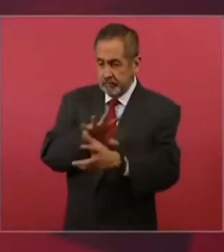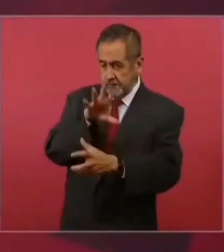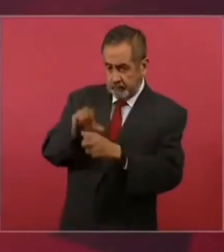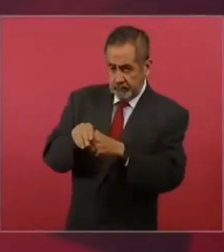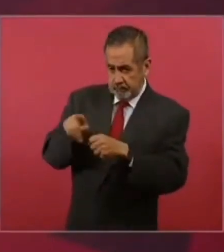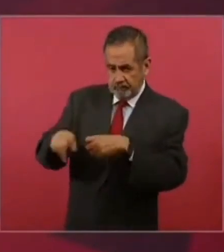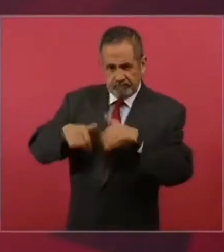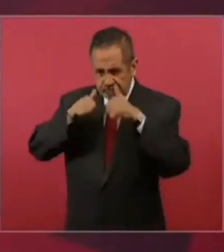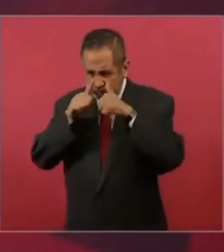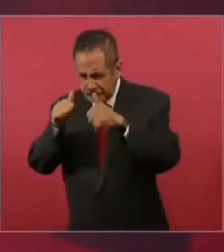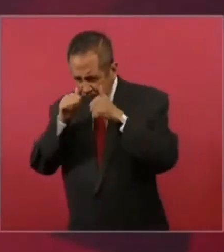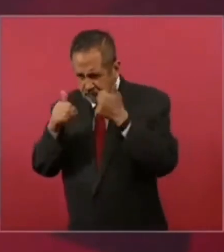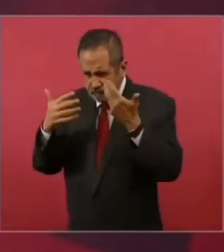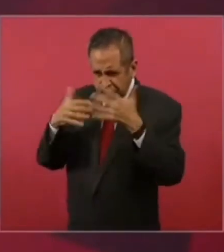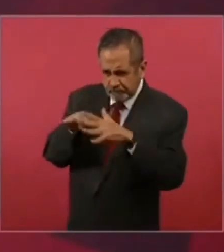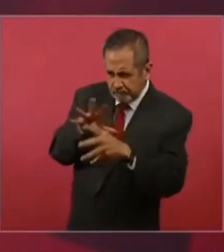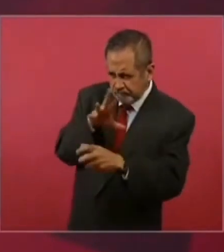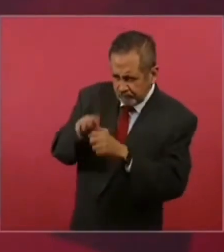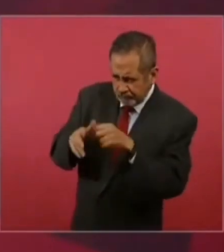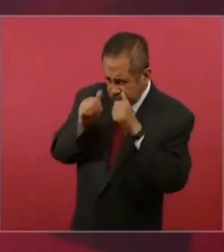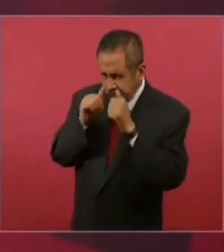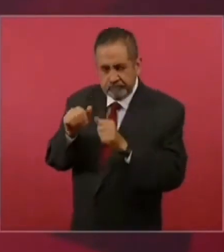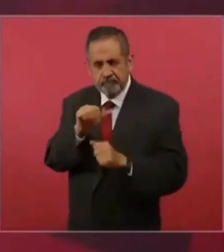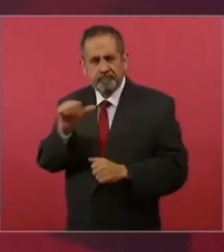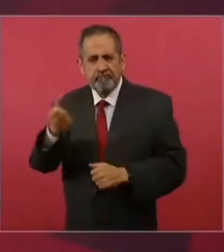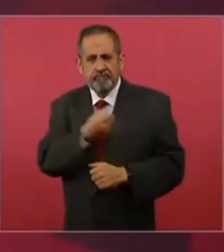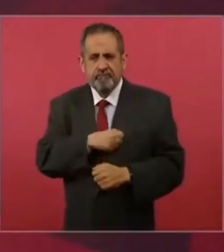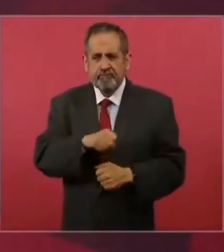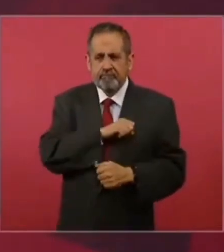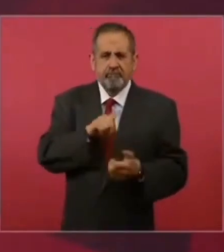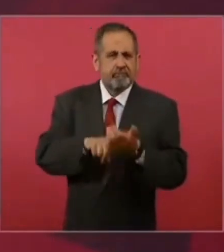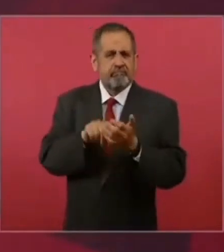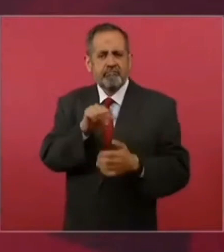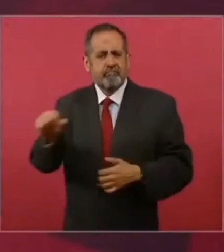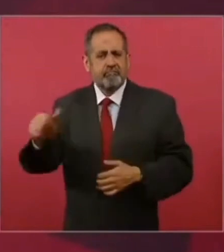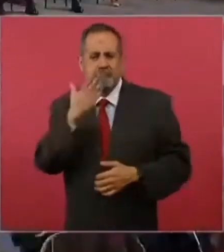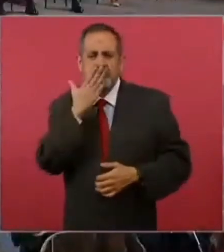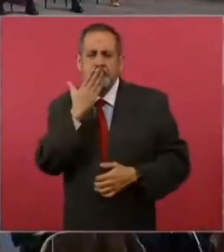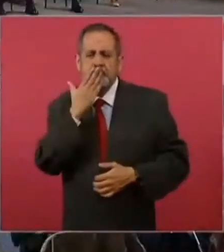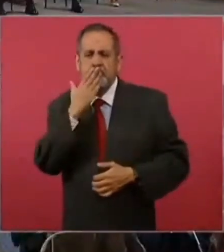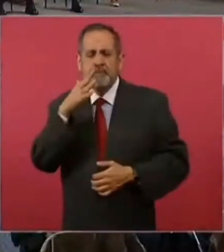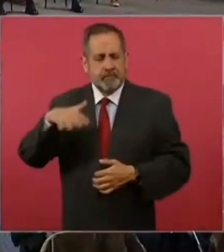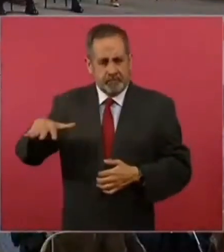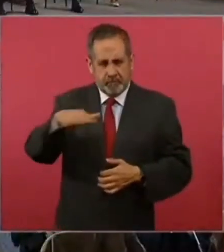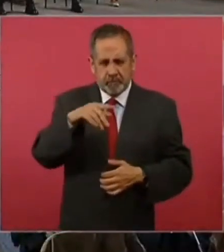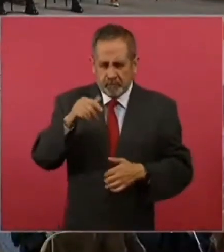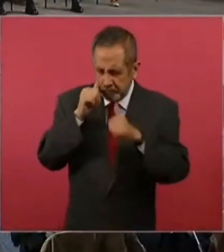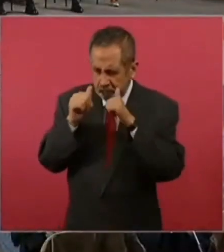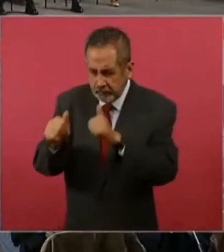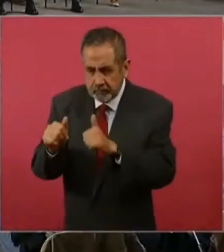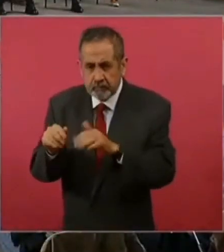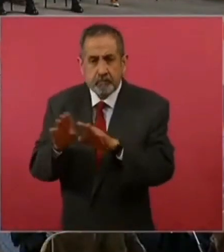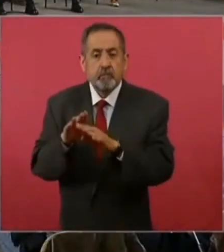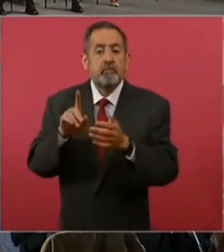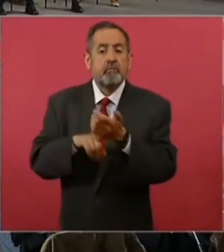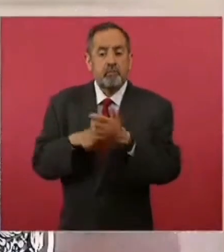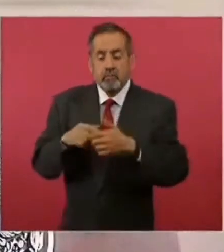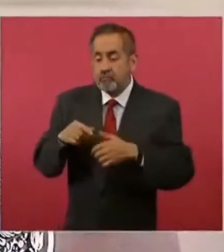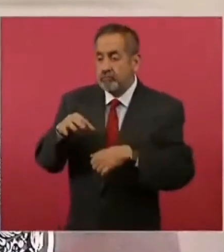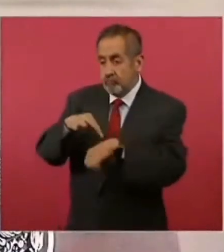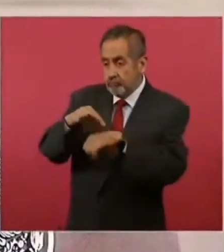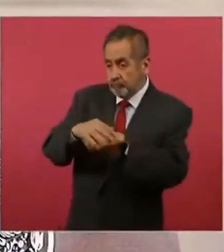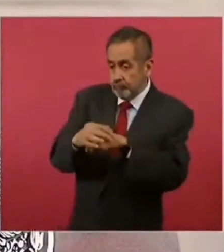de atención a la salud de las y los sonorenses nos permita que la atención médica